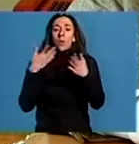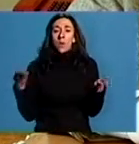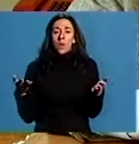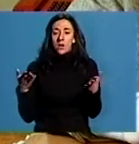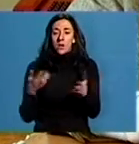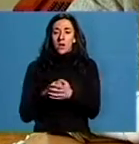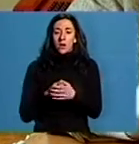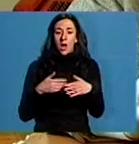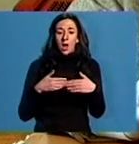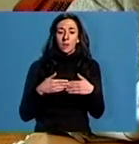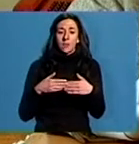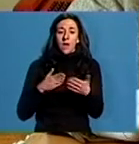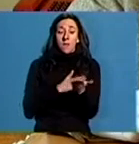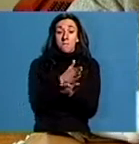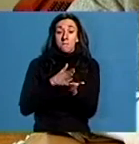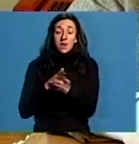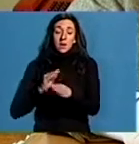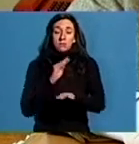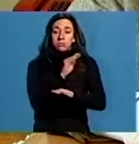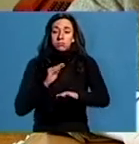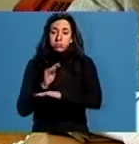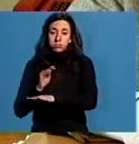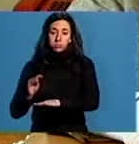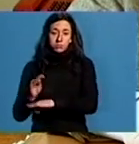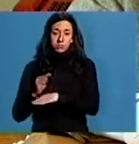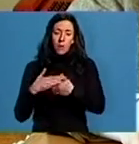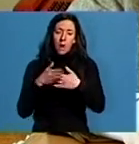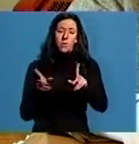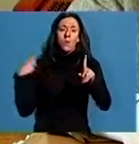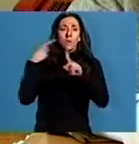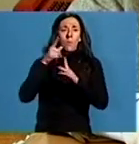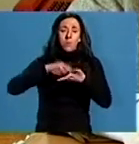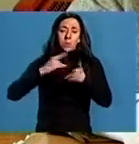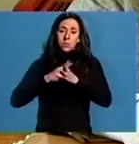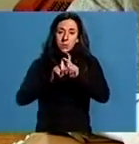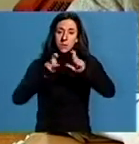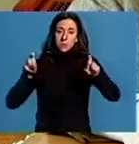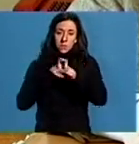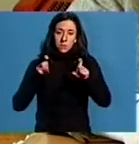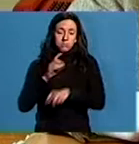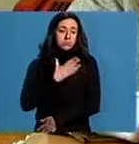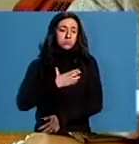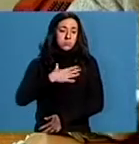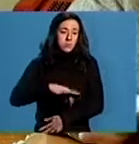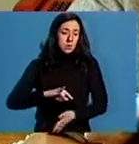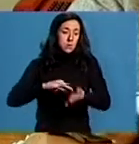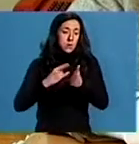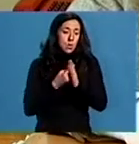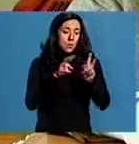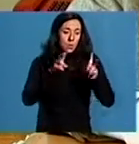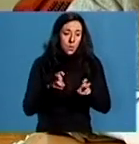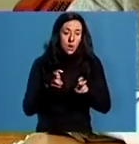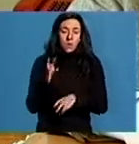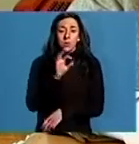vías de financiamento para proxectos empresariais que poden ser proxectos novos